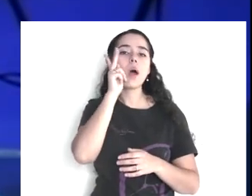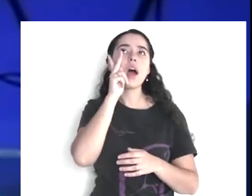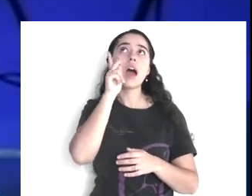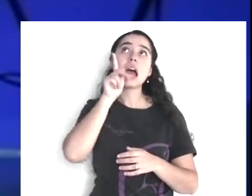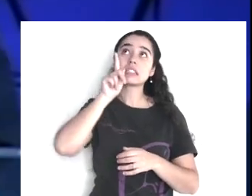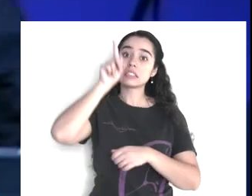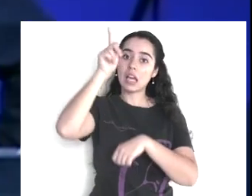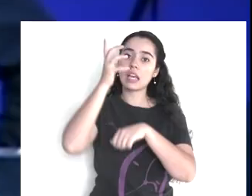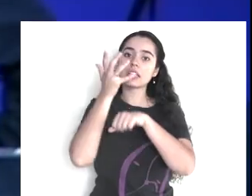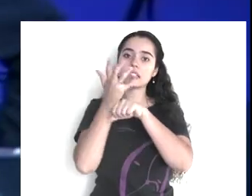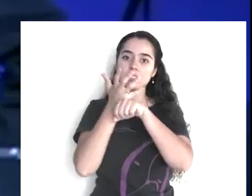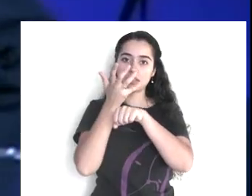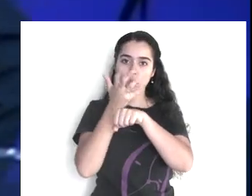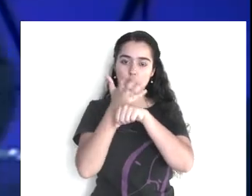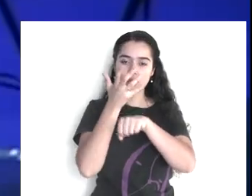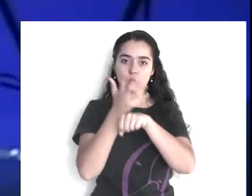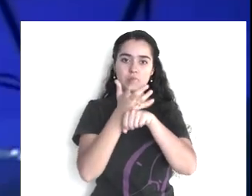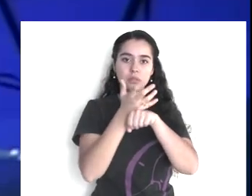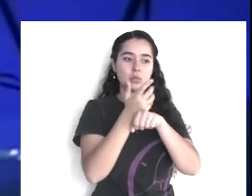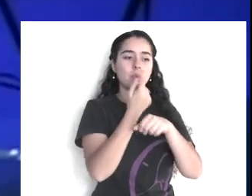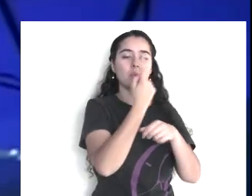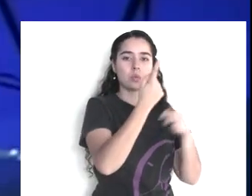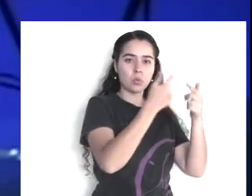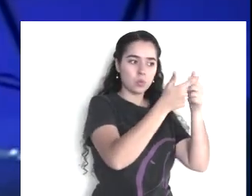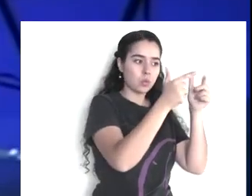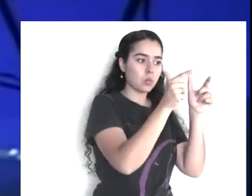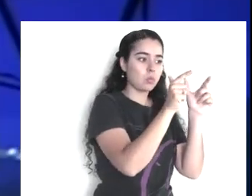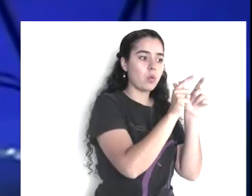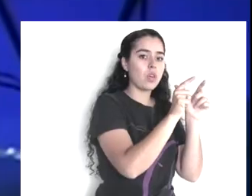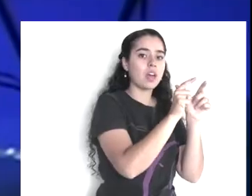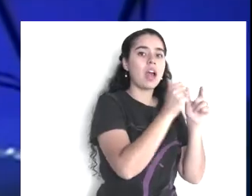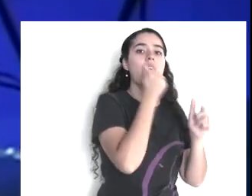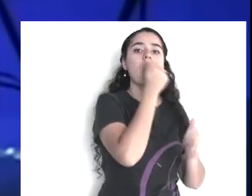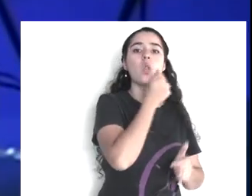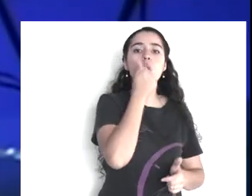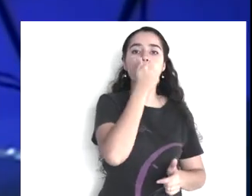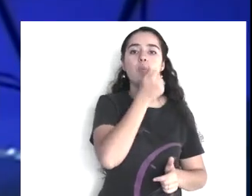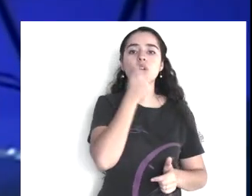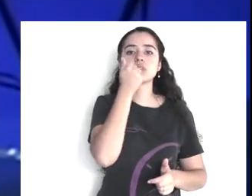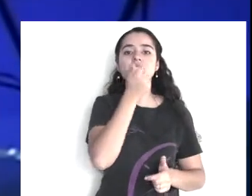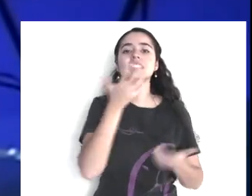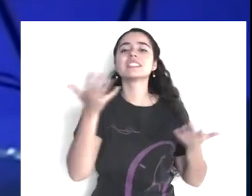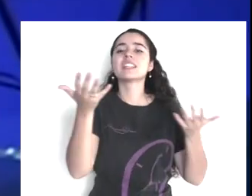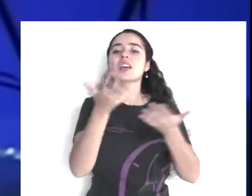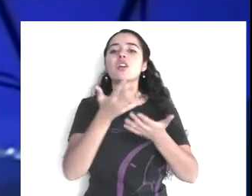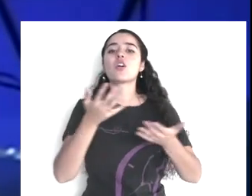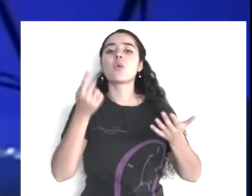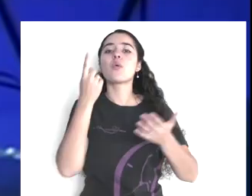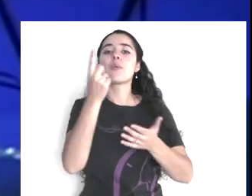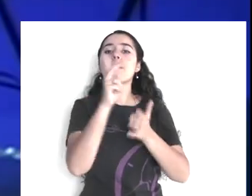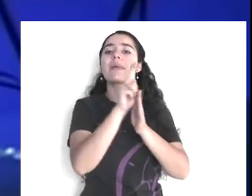en una universidad, creo que en Los Ángeles, sobre la integridad de las personas,